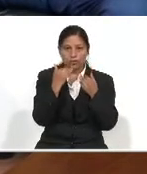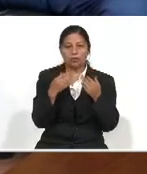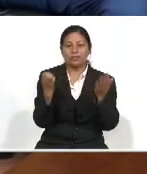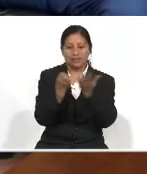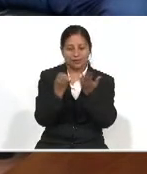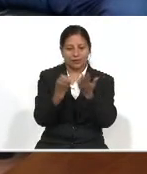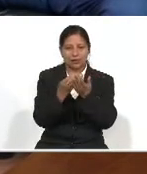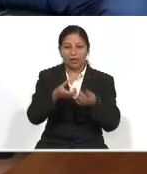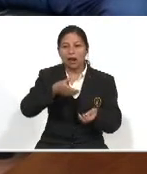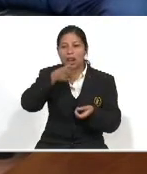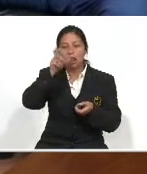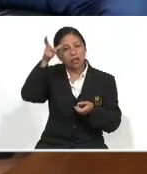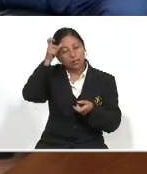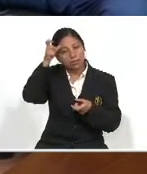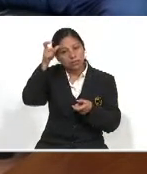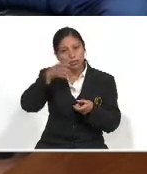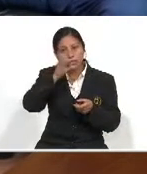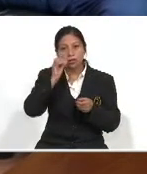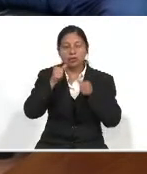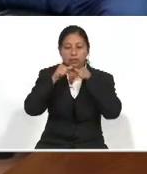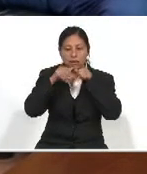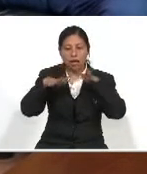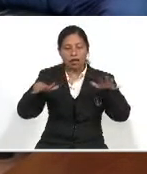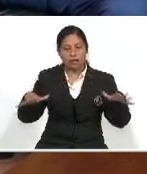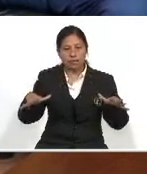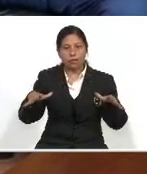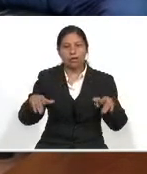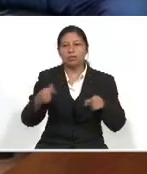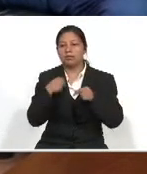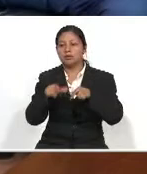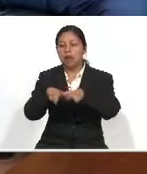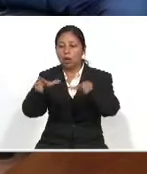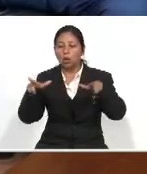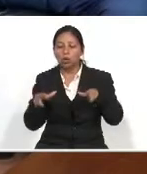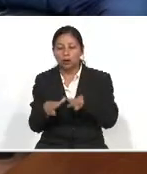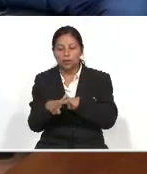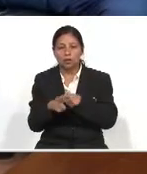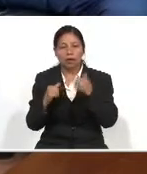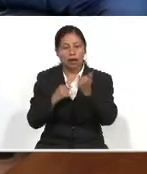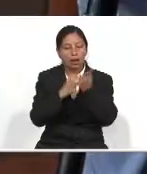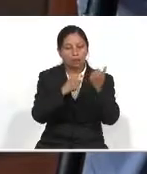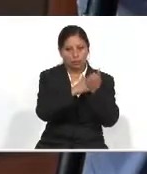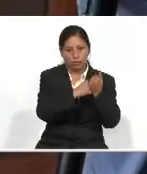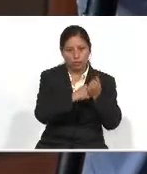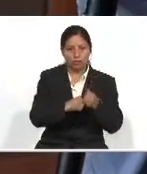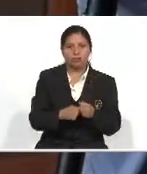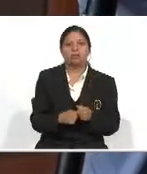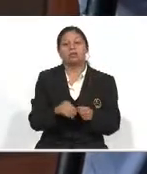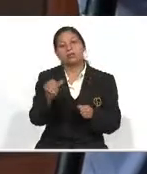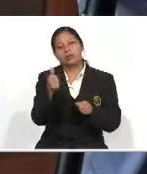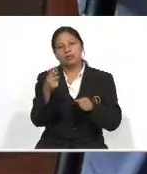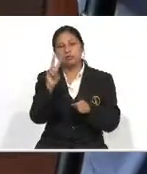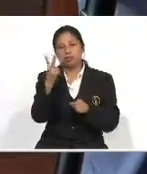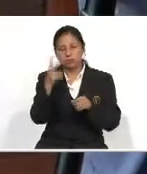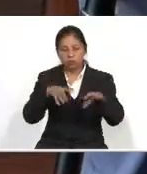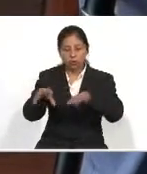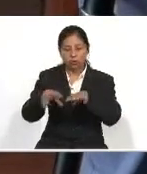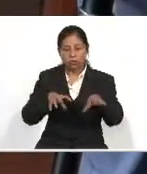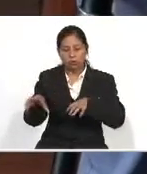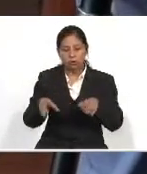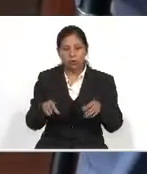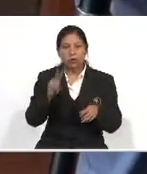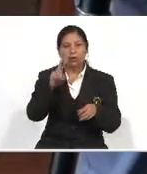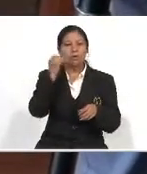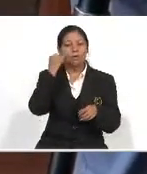de leche Y la compra de productos De origen animal A los productores locales Lo que vendría a ser Un aporte para este sector La segunda actividad Se llevó a cabo Con